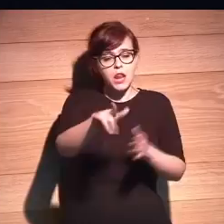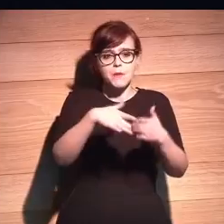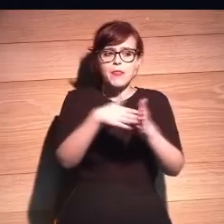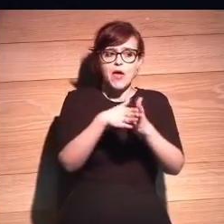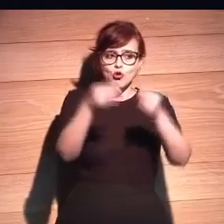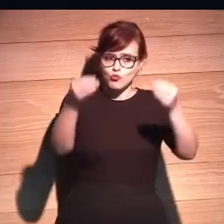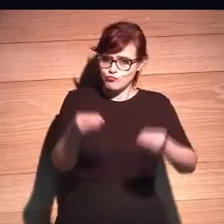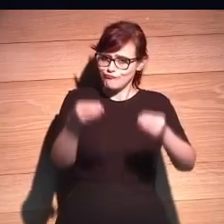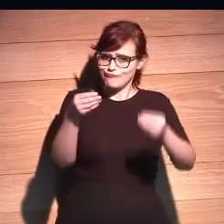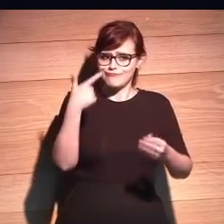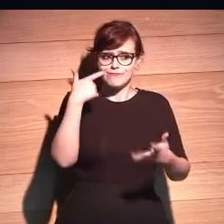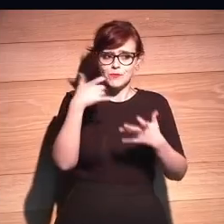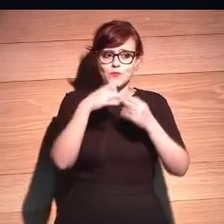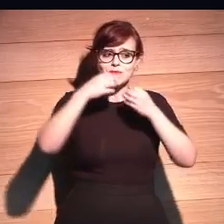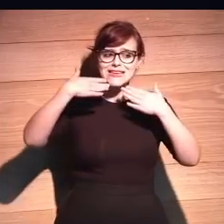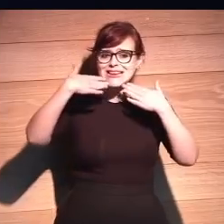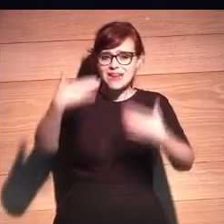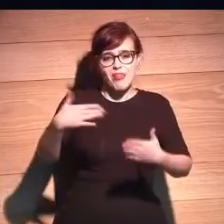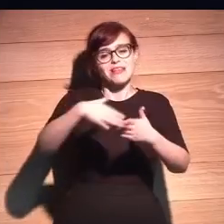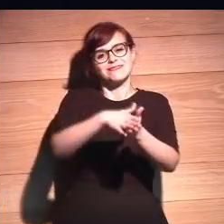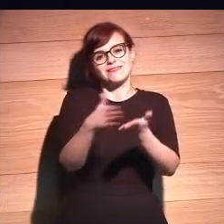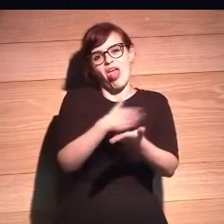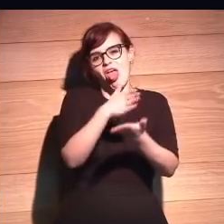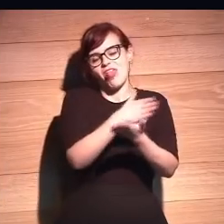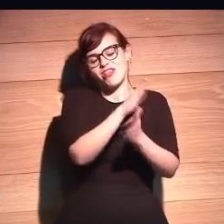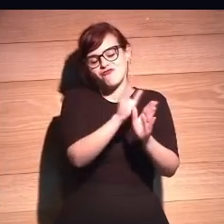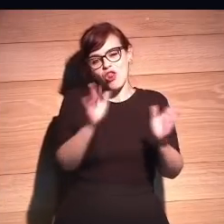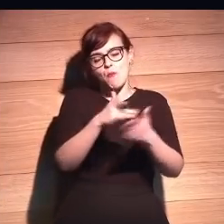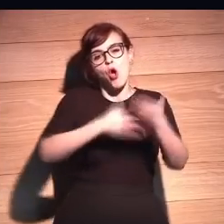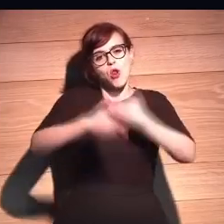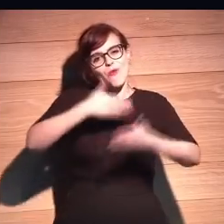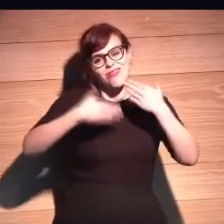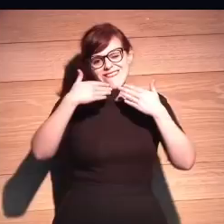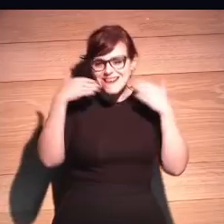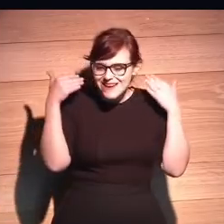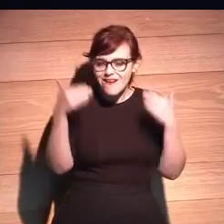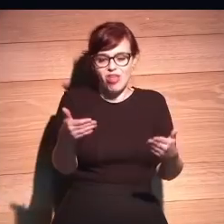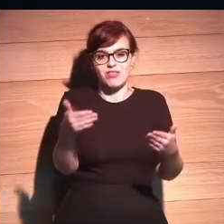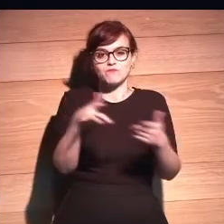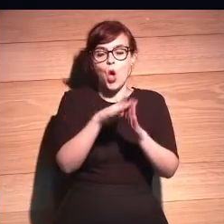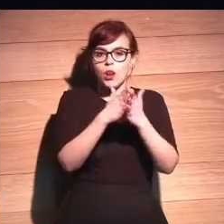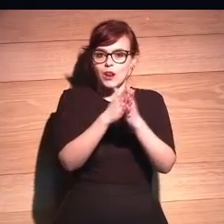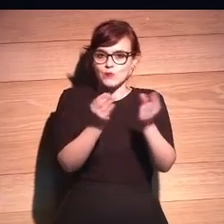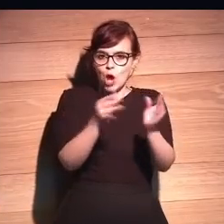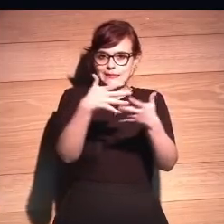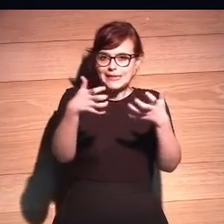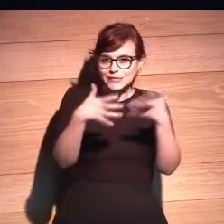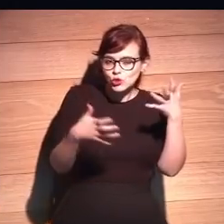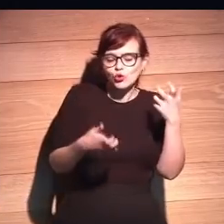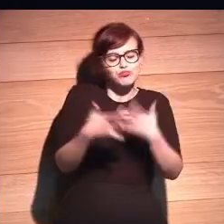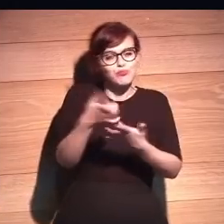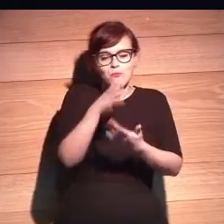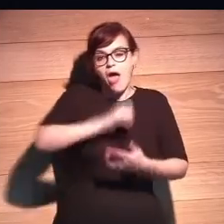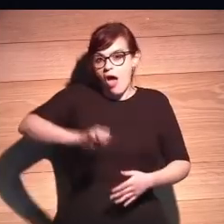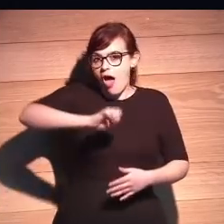bien editado, además muchísimas gracias a la editorial por toda la colaboración porque el libro, el texto es